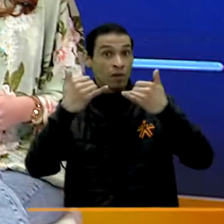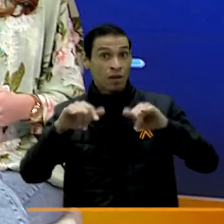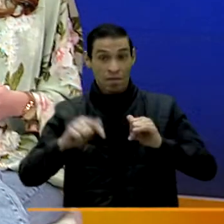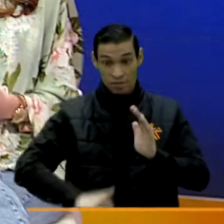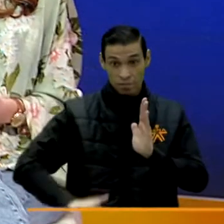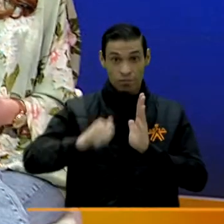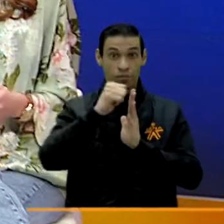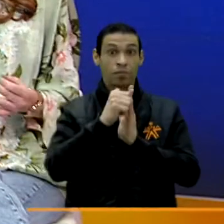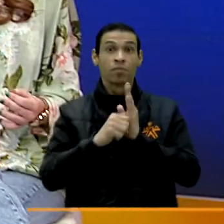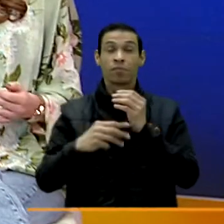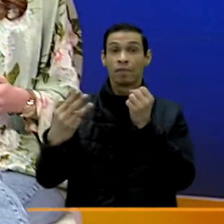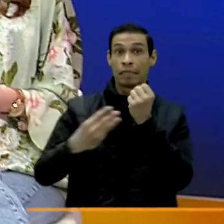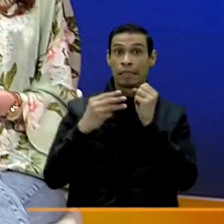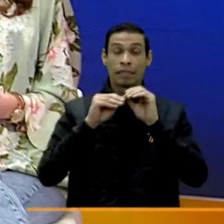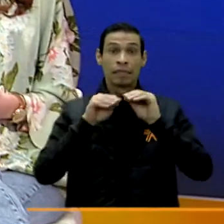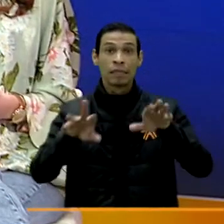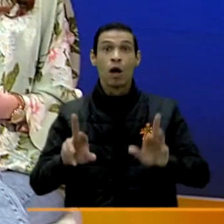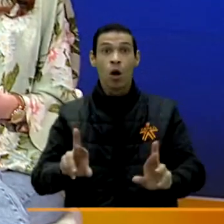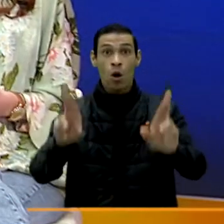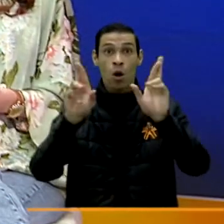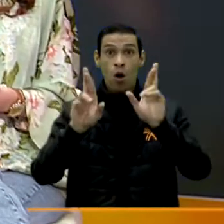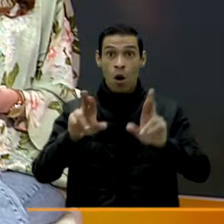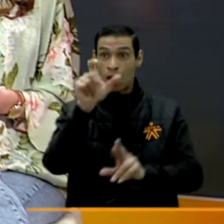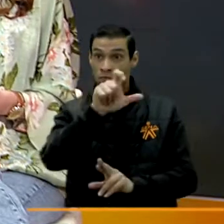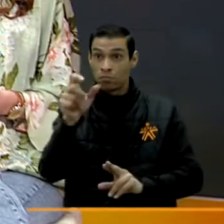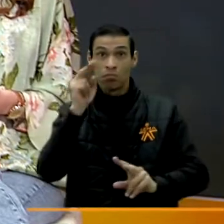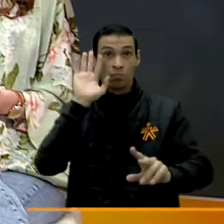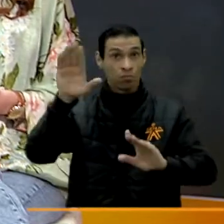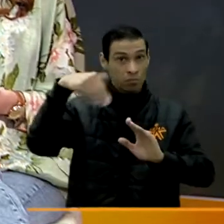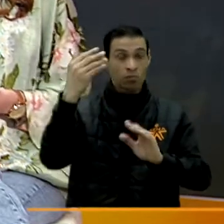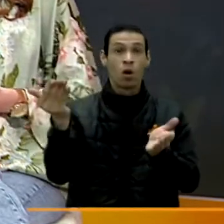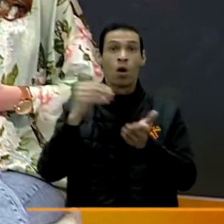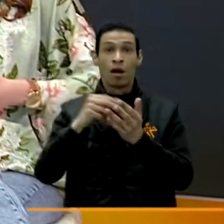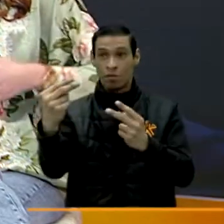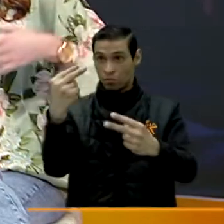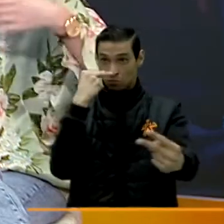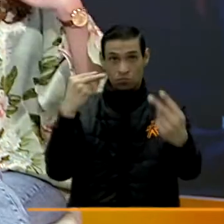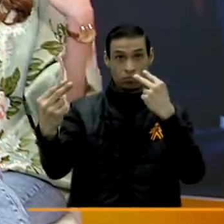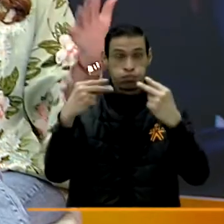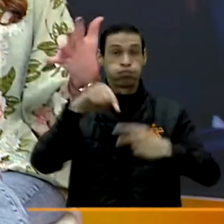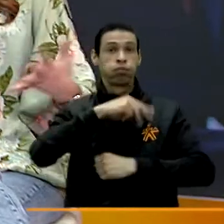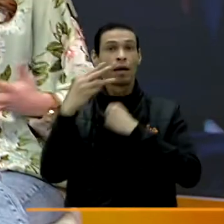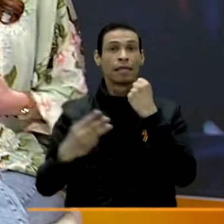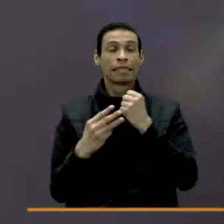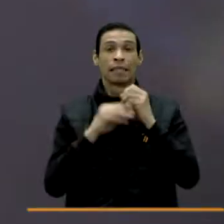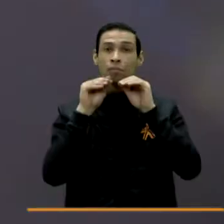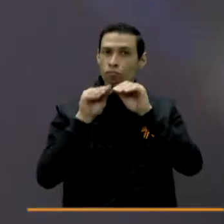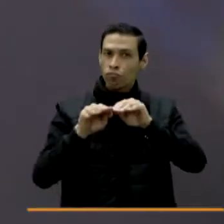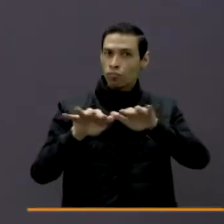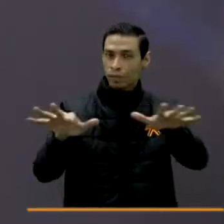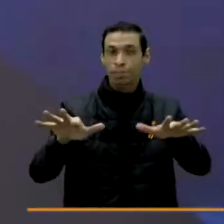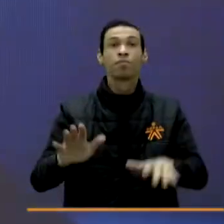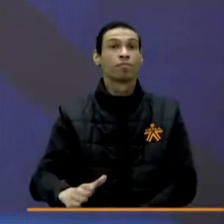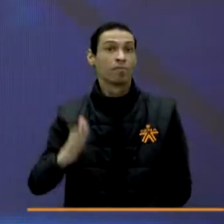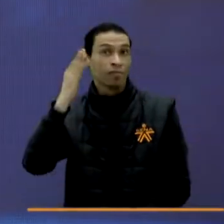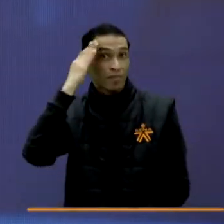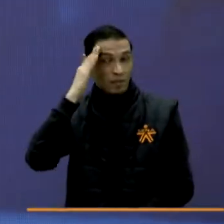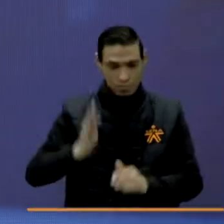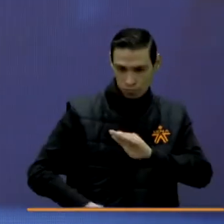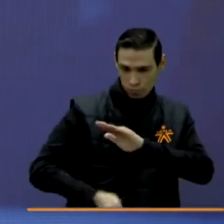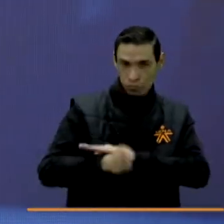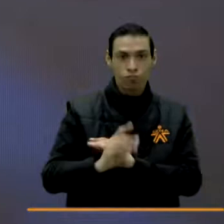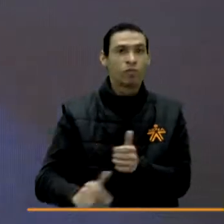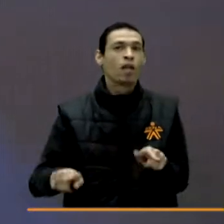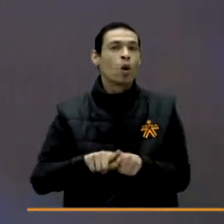Por hoy finalizamos nuestro programa y esperamos que los televidentes nos acompañen en una próxima transmisión de Cena al Aire.